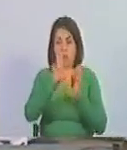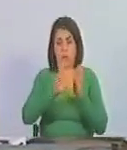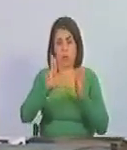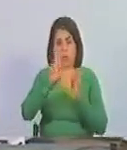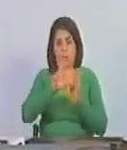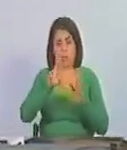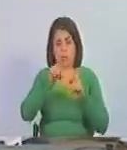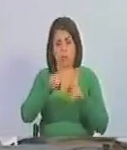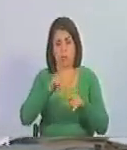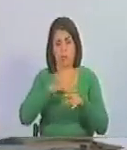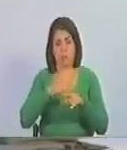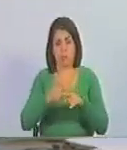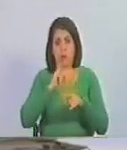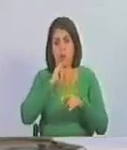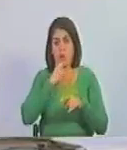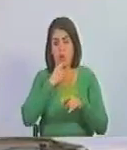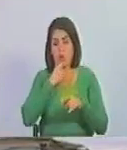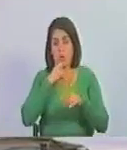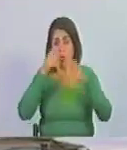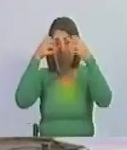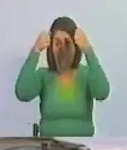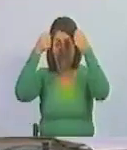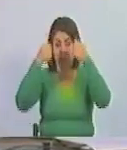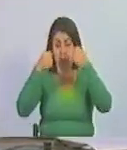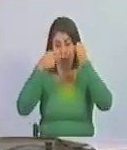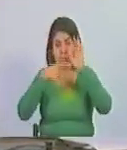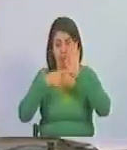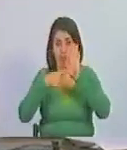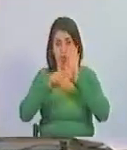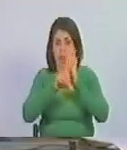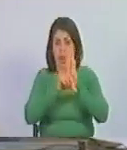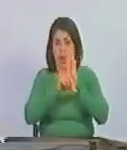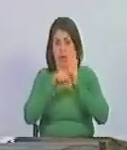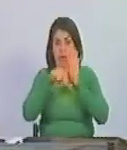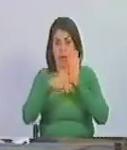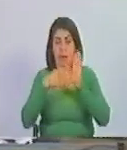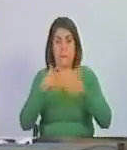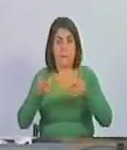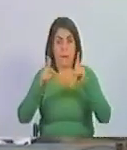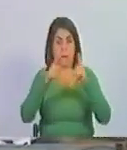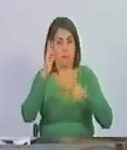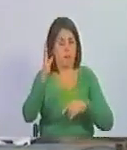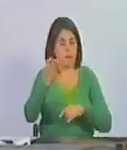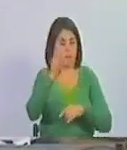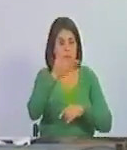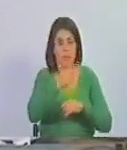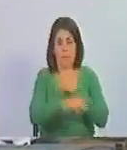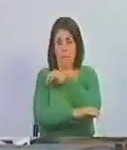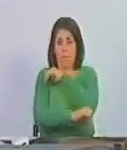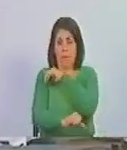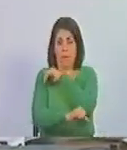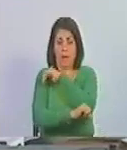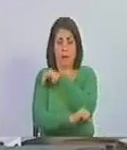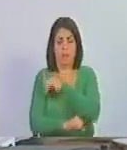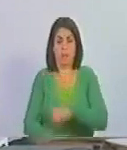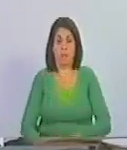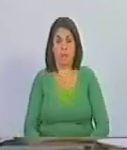aquí hay un código penal aquí hay leyes que permiten castigar a los delincuentes